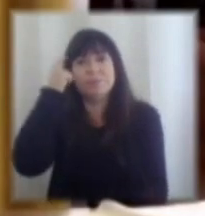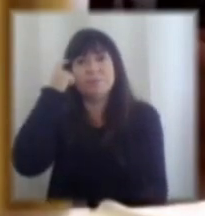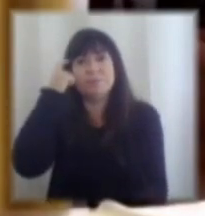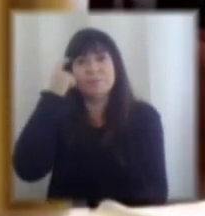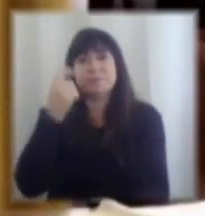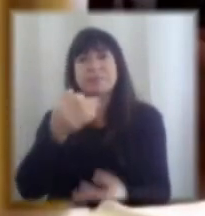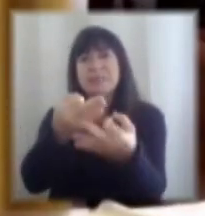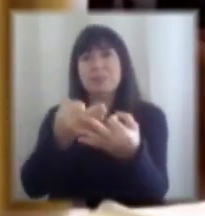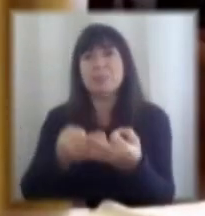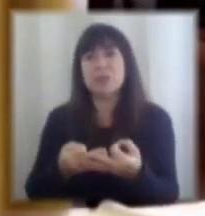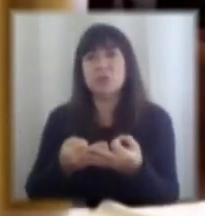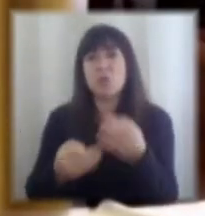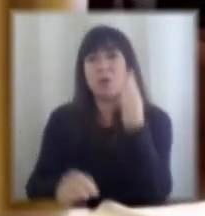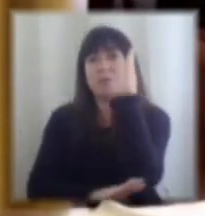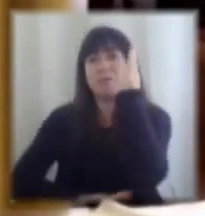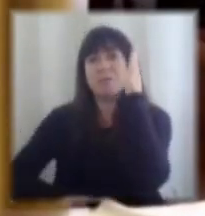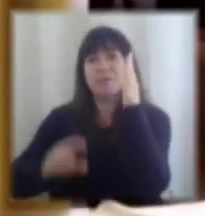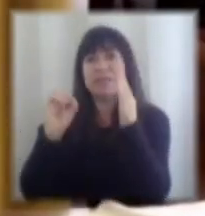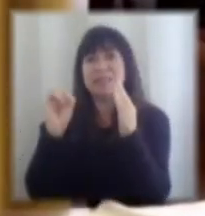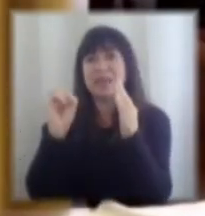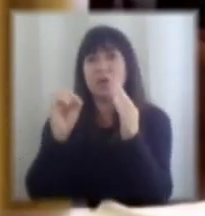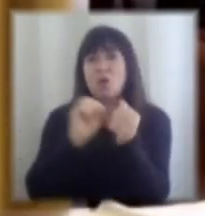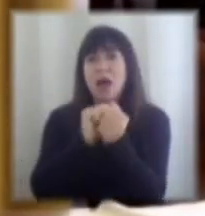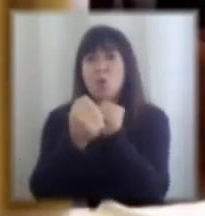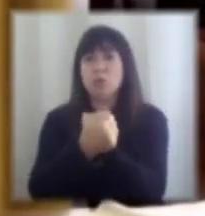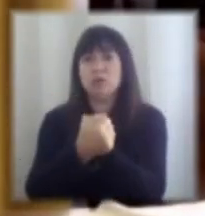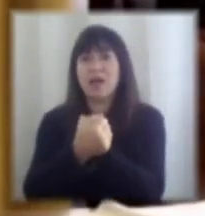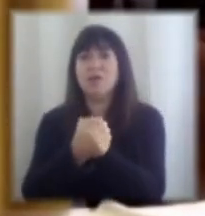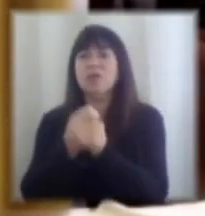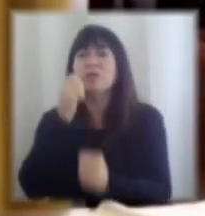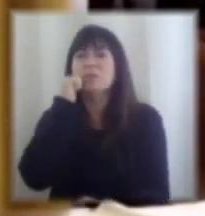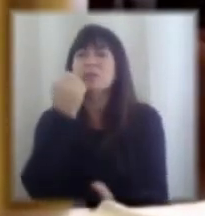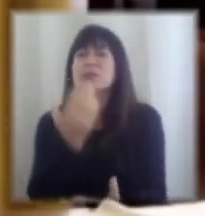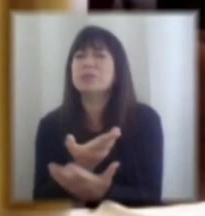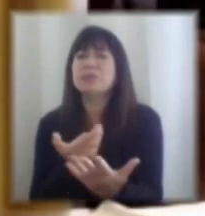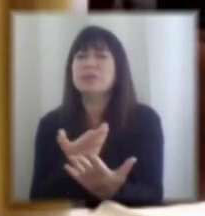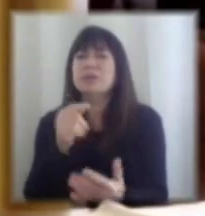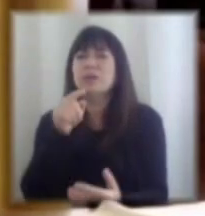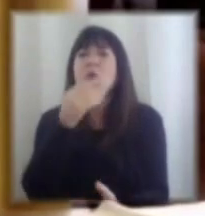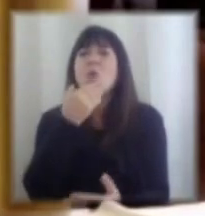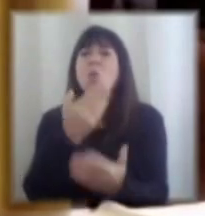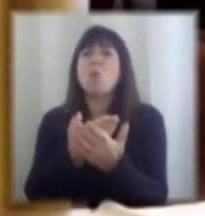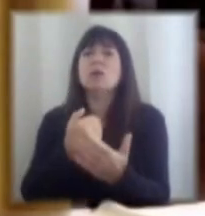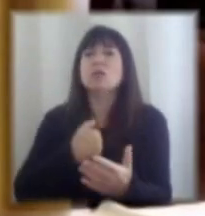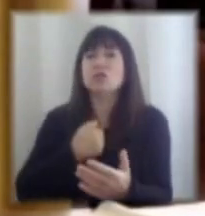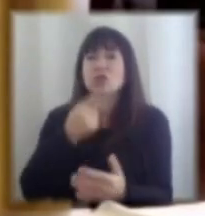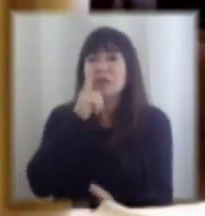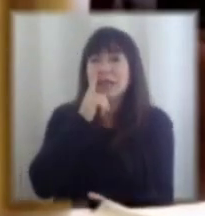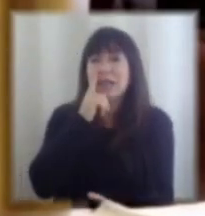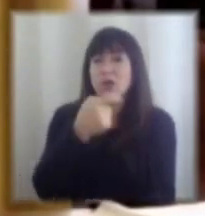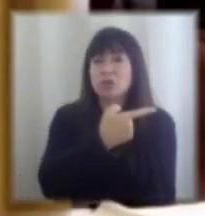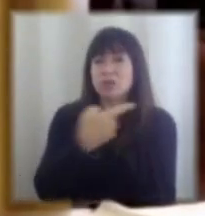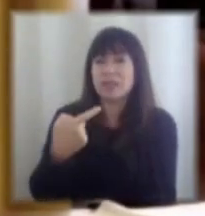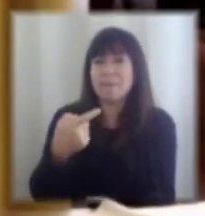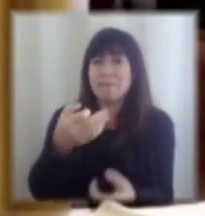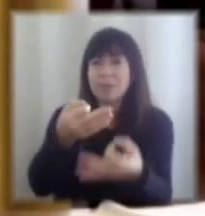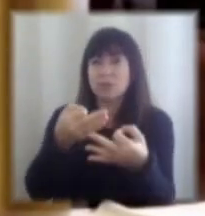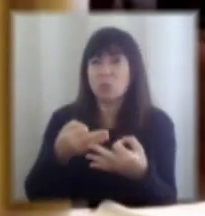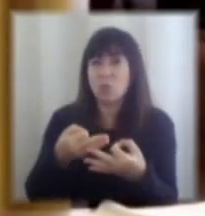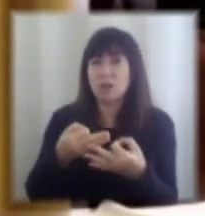cero que se llama presupuesto base cero ajustado en realidad ¿por qué ajustado? porque cuando yo tengo 100 de presupuesto hay por ley